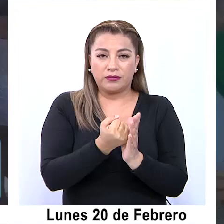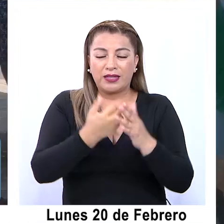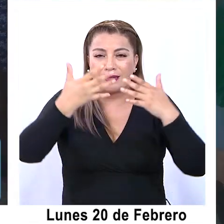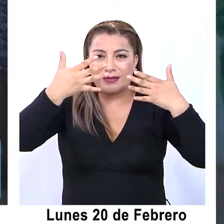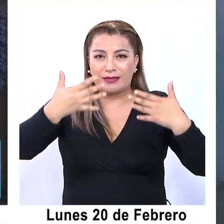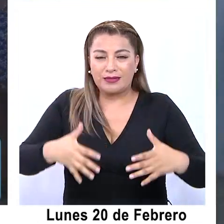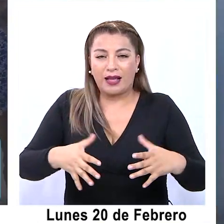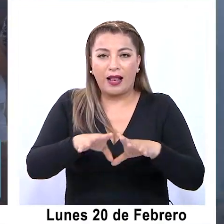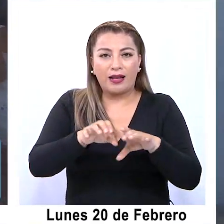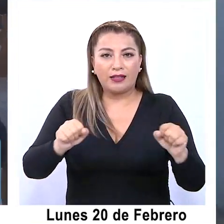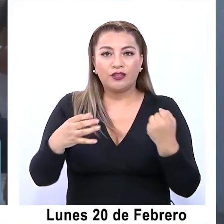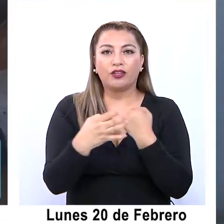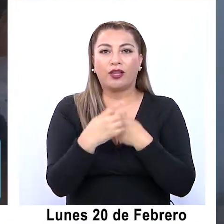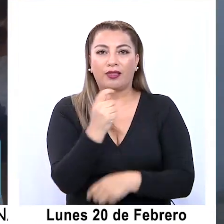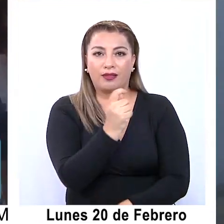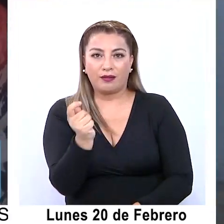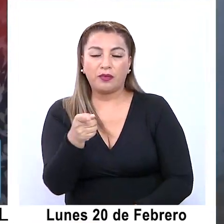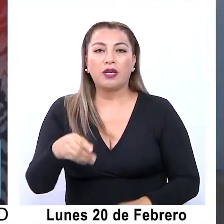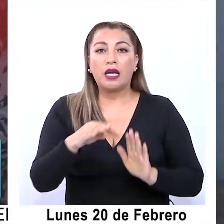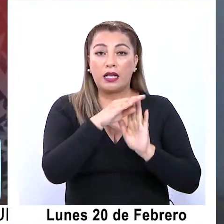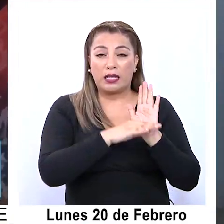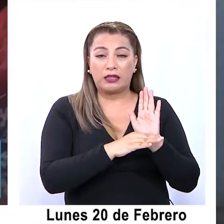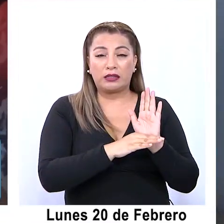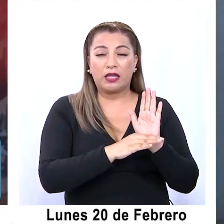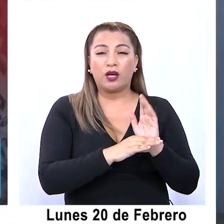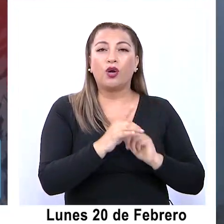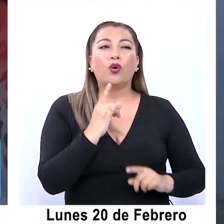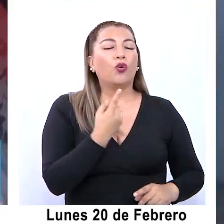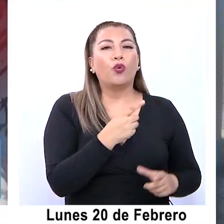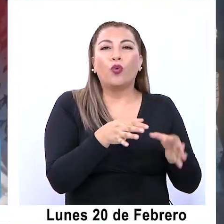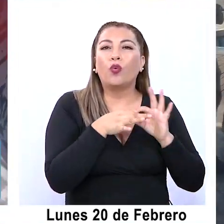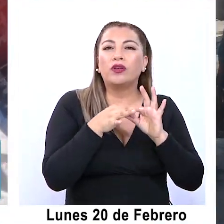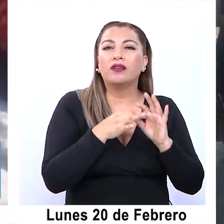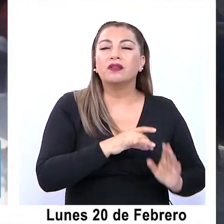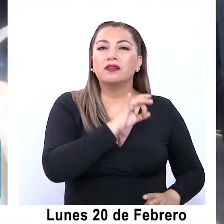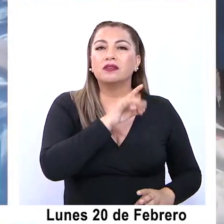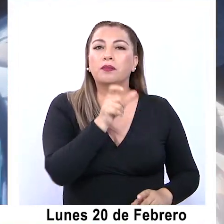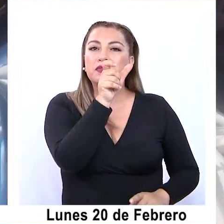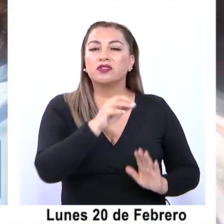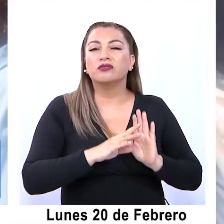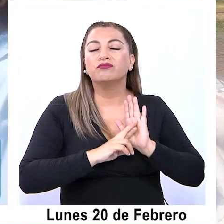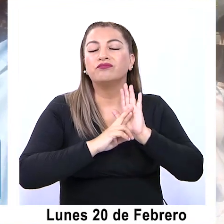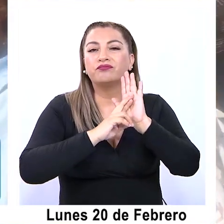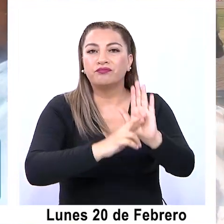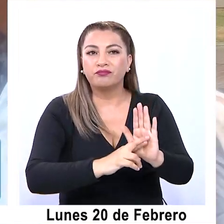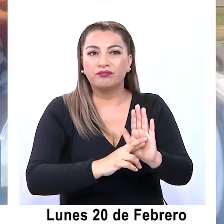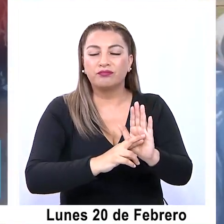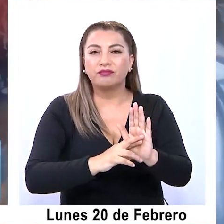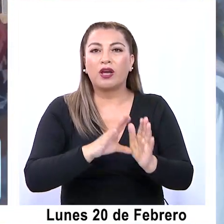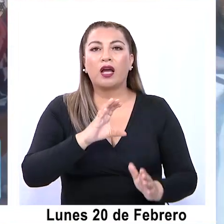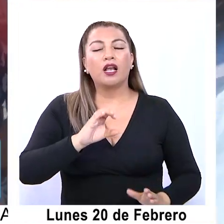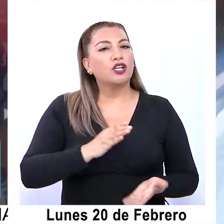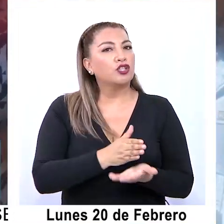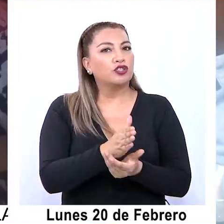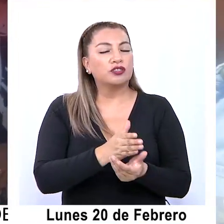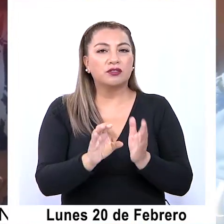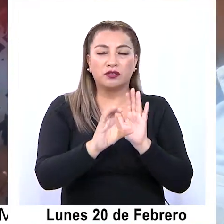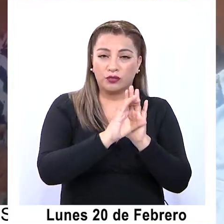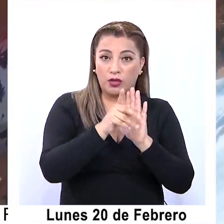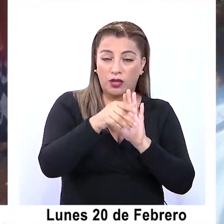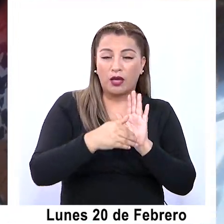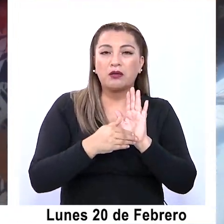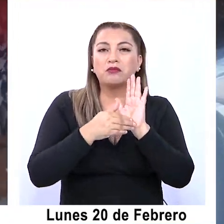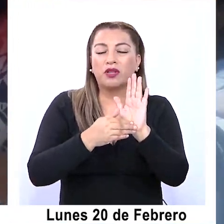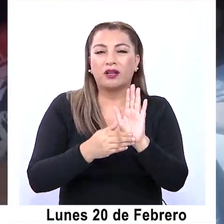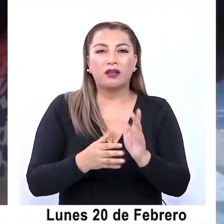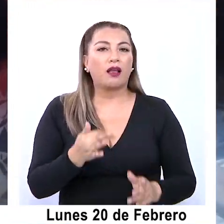designados para la región. La lista Unidad para Chile presentó a sus representantes para el Consejo Constitucional, quienes dieron a conocer